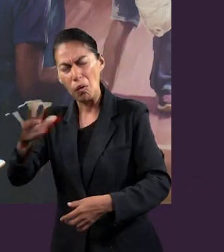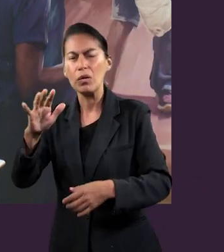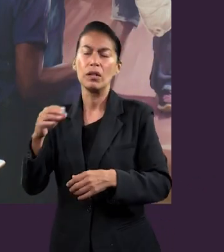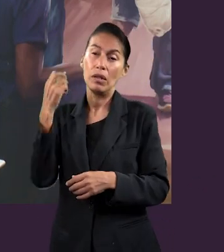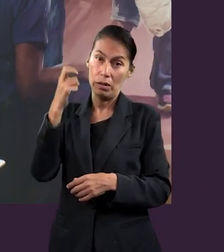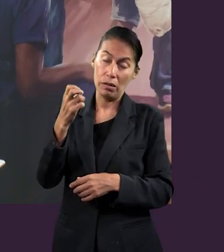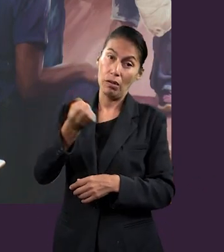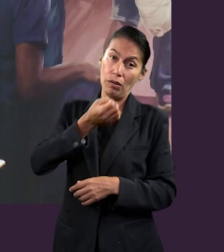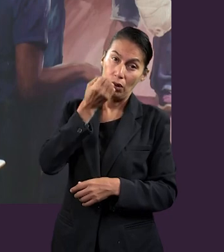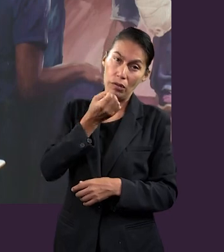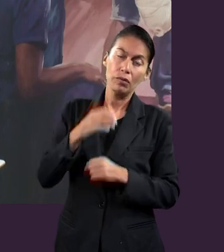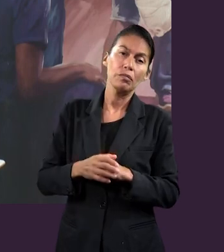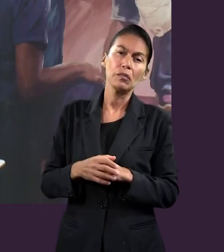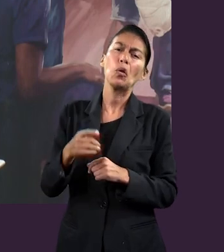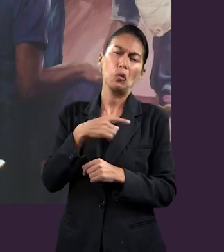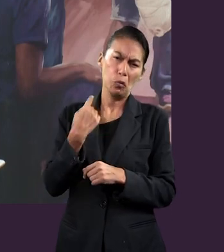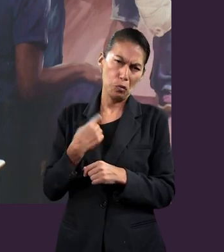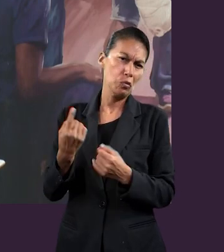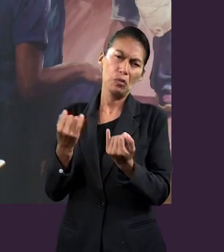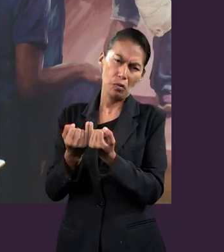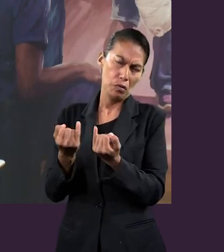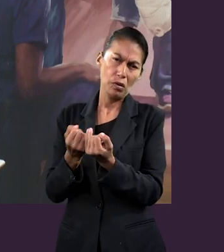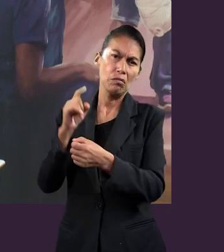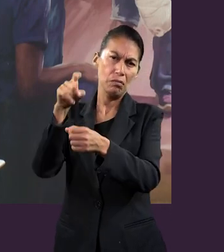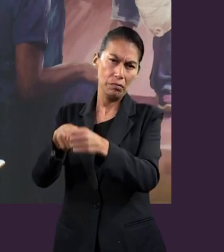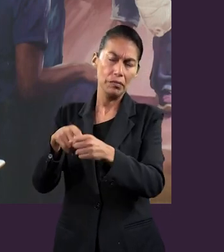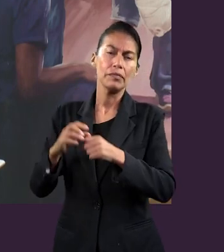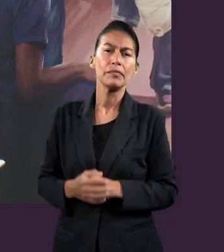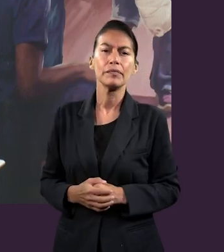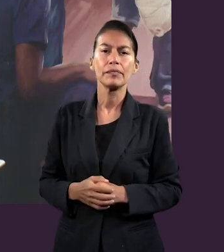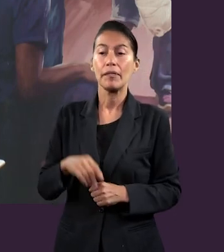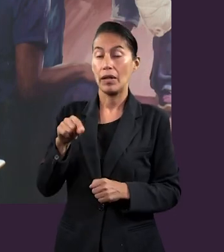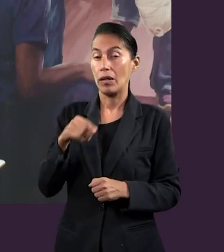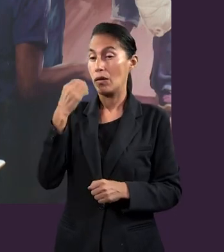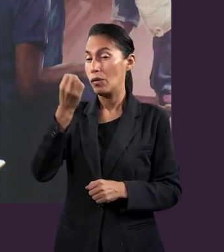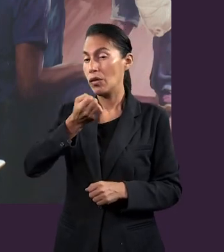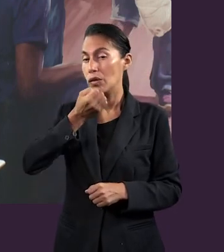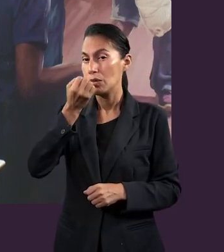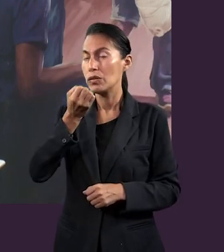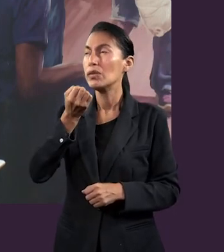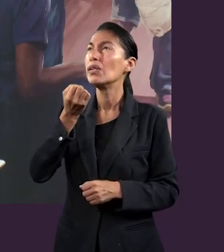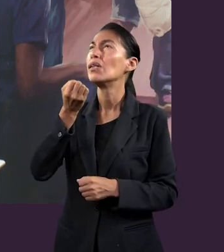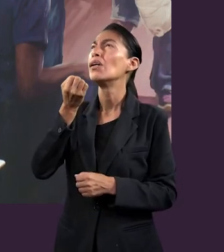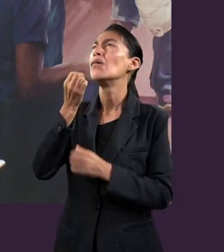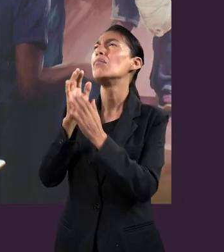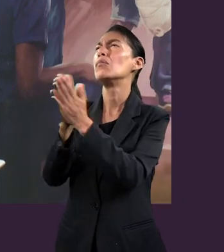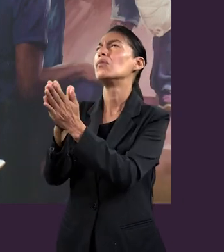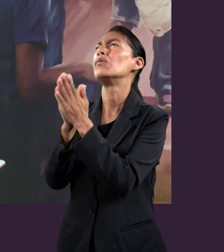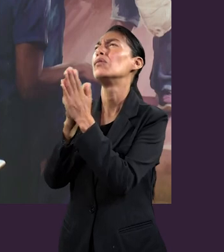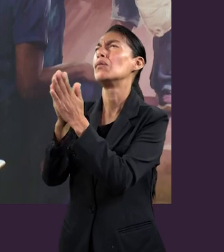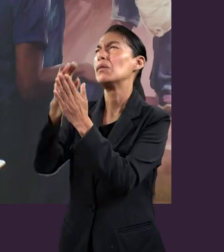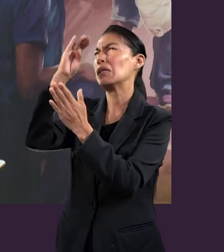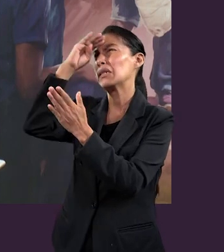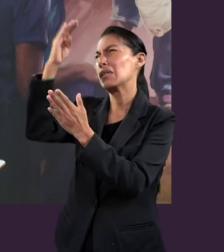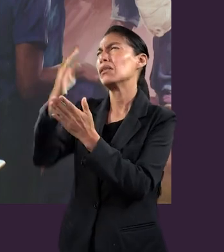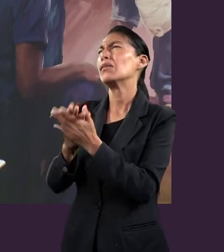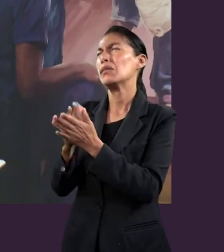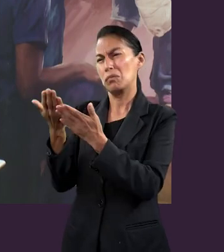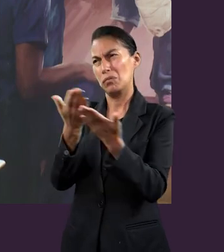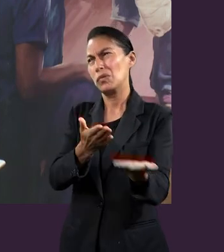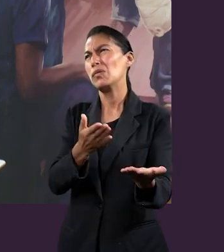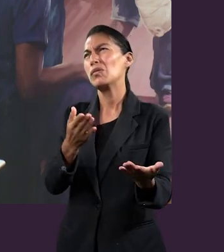adelante, inclusive la de nosotros. En esta oración él habla a Dios pidiendo por